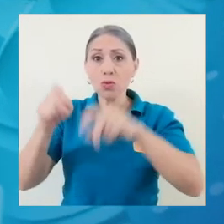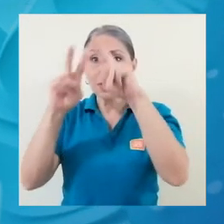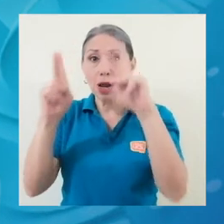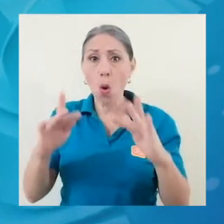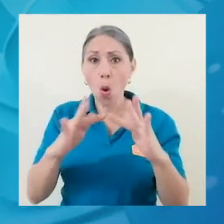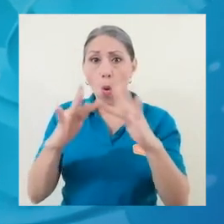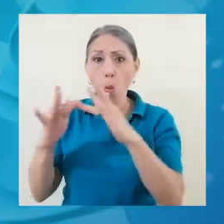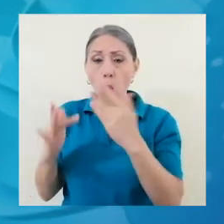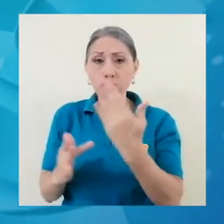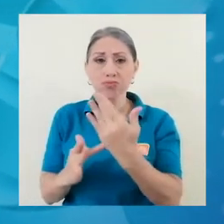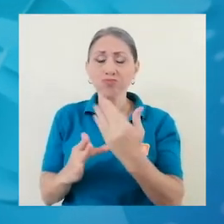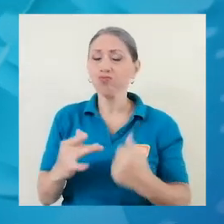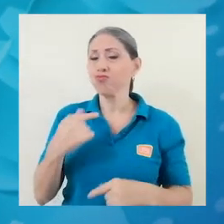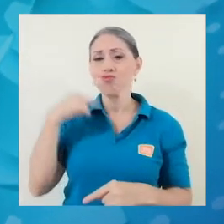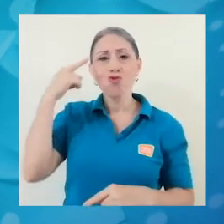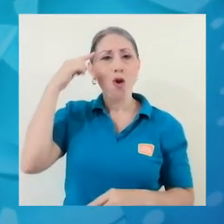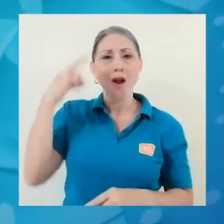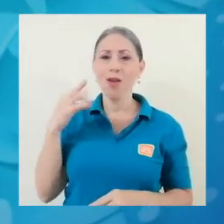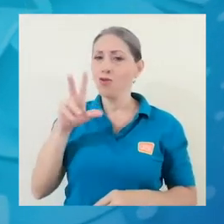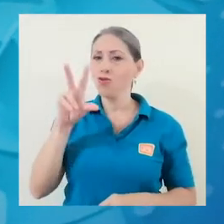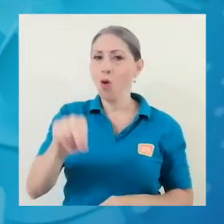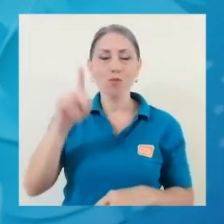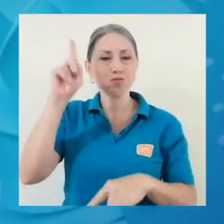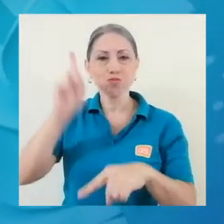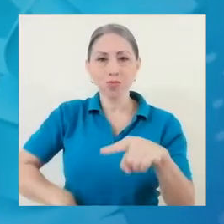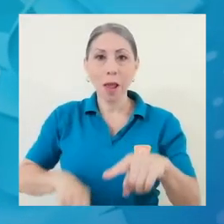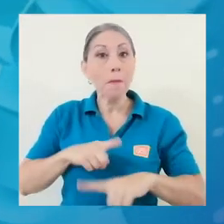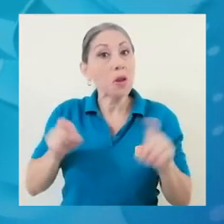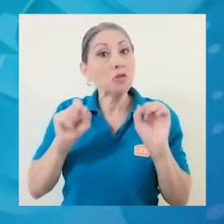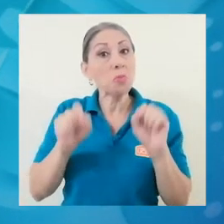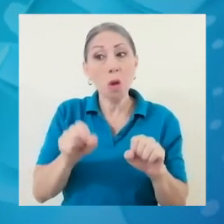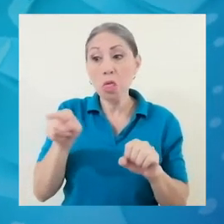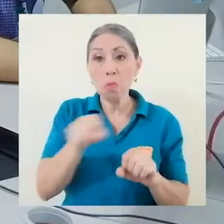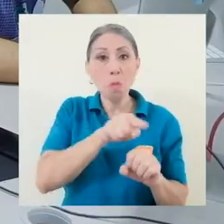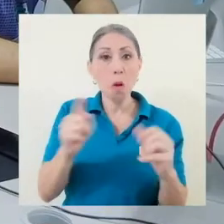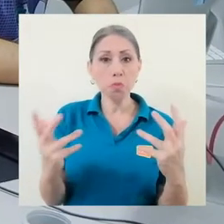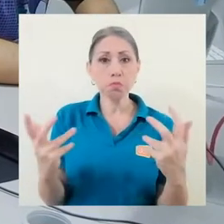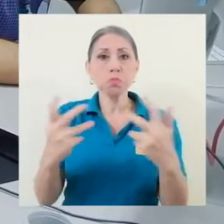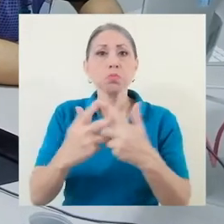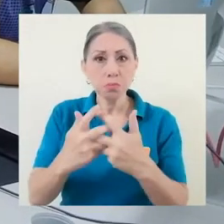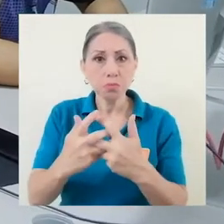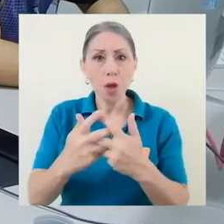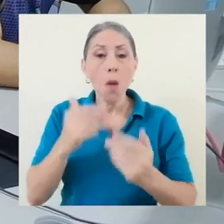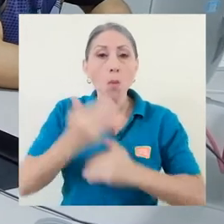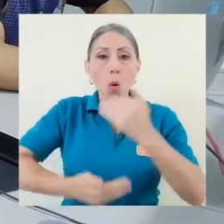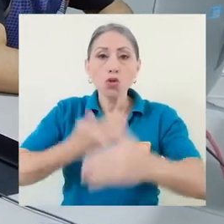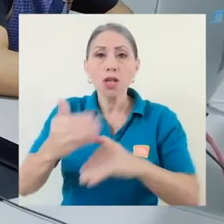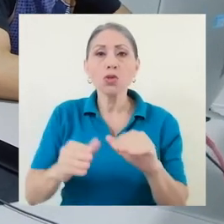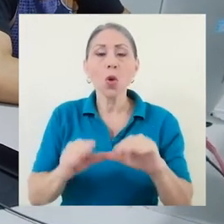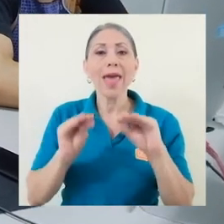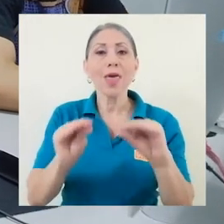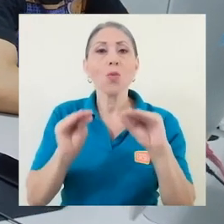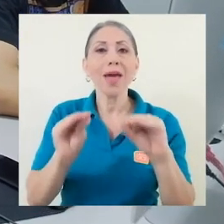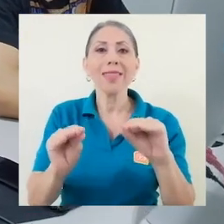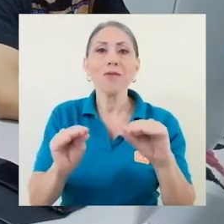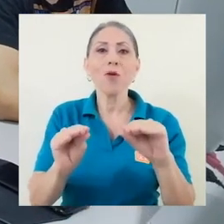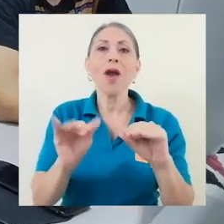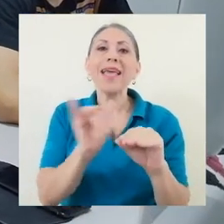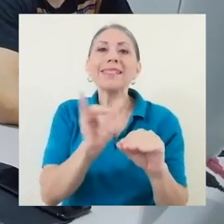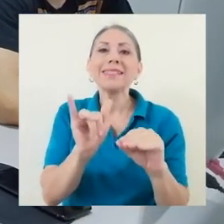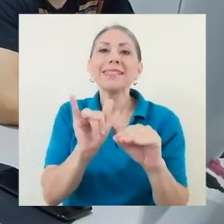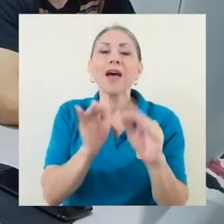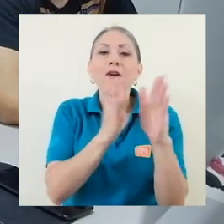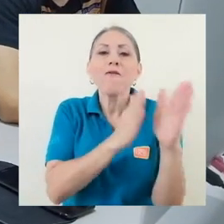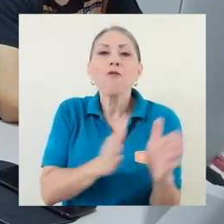pensaría que no, que eso no es posible, pero sí podemos hablar de complementar. El proceso educativo es un proceso formativo, no